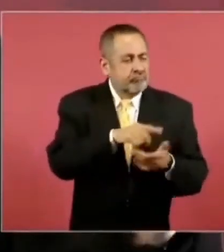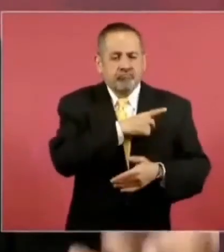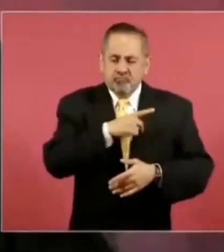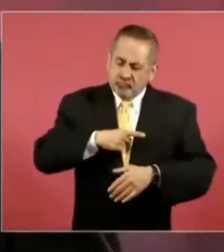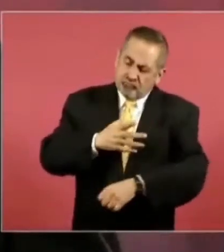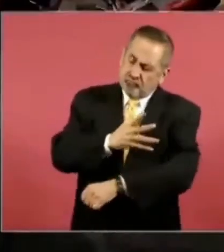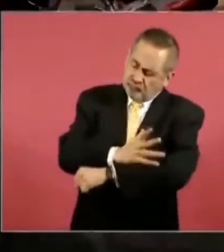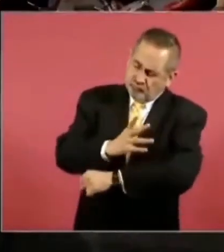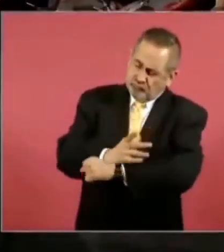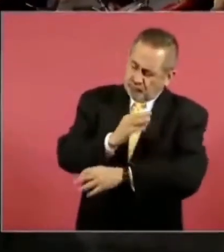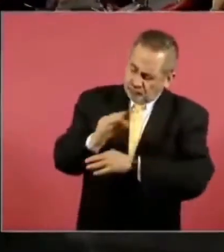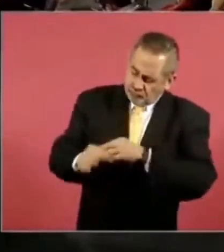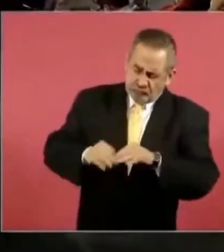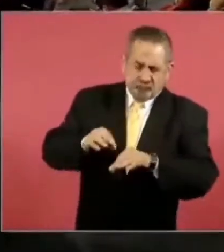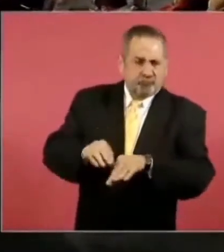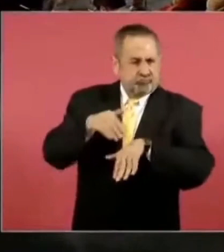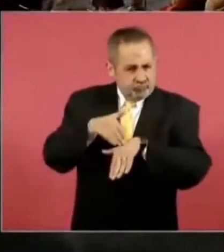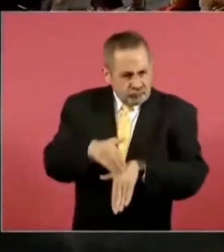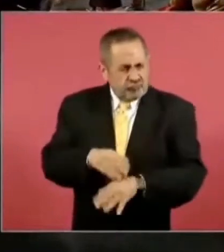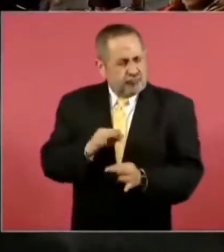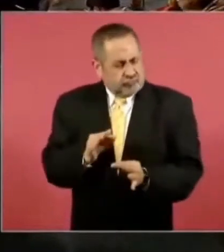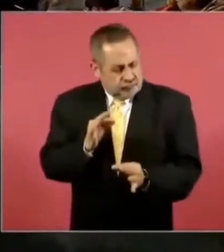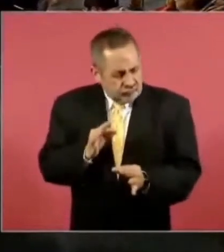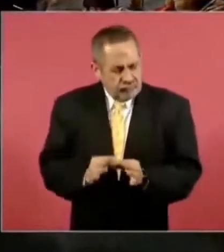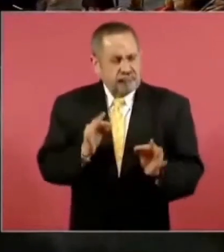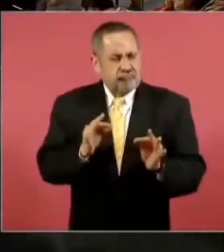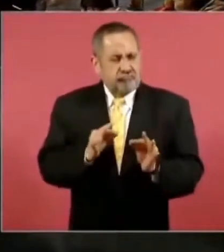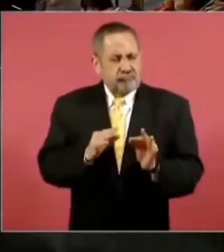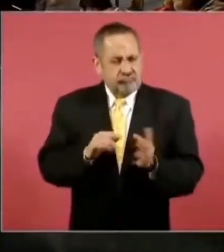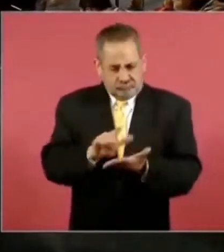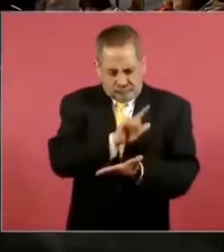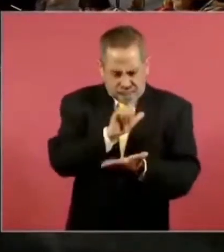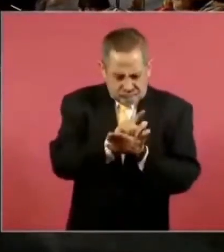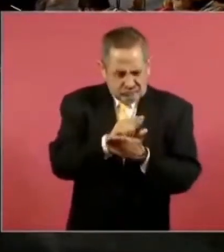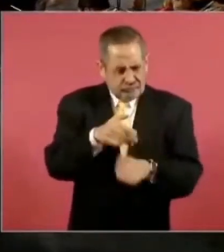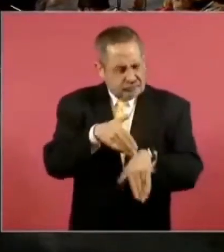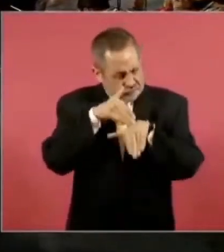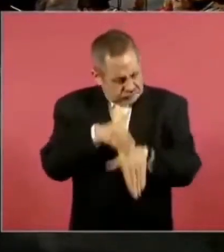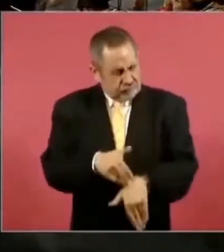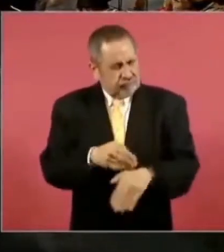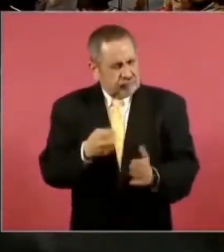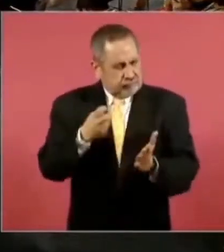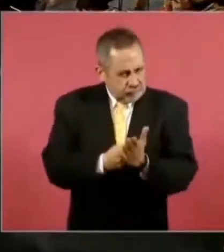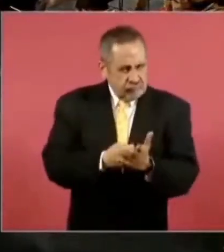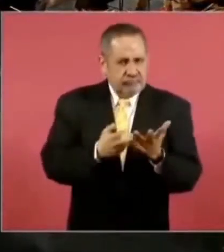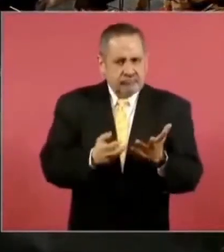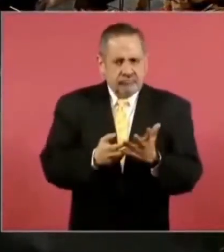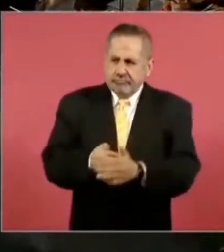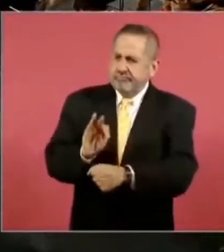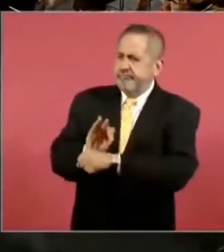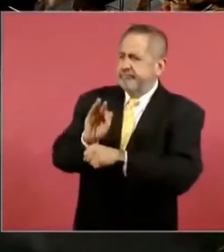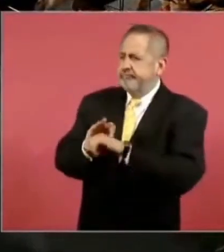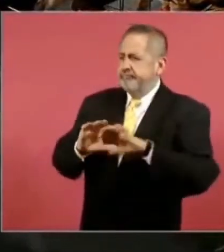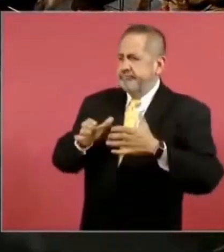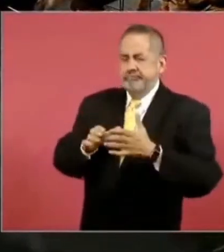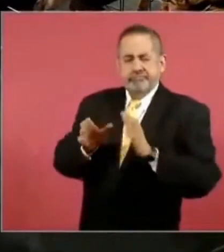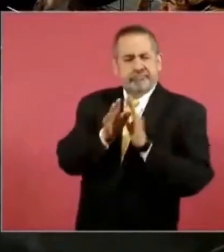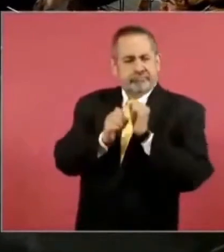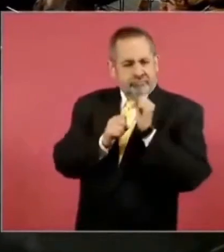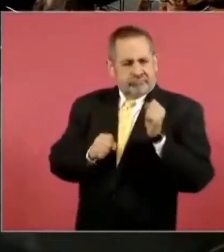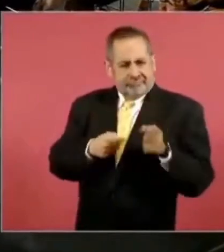no sólo con apego a la ley y en defensa de la Constitución,